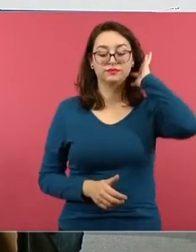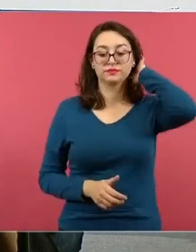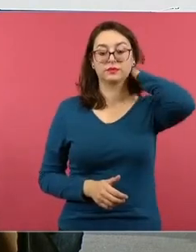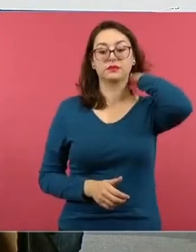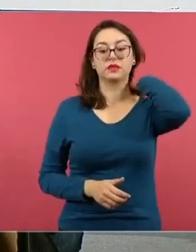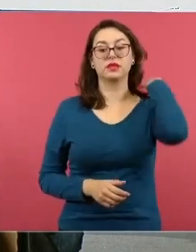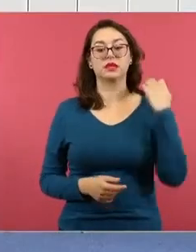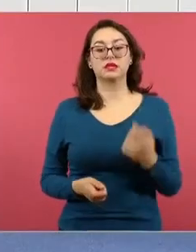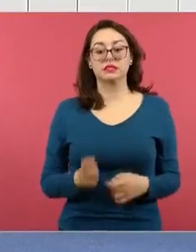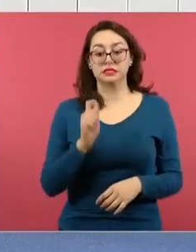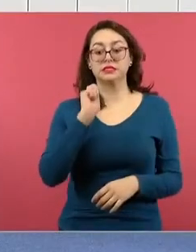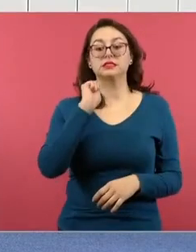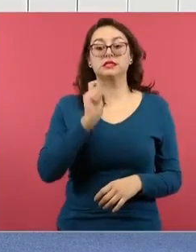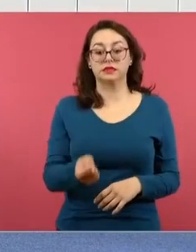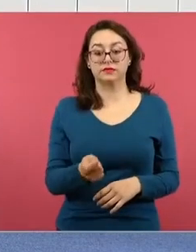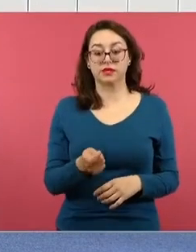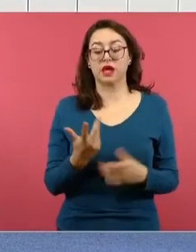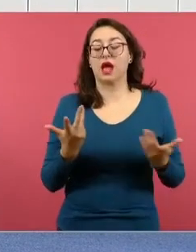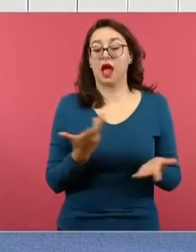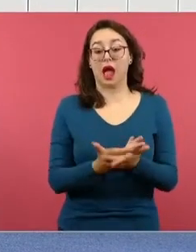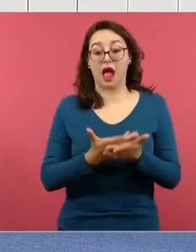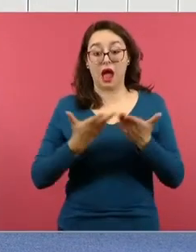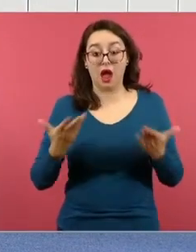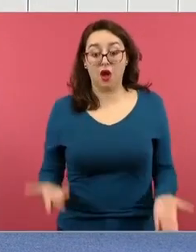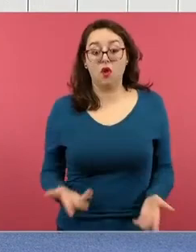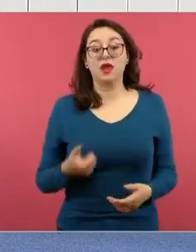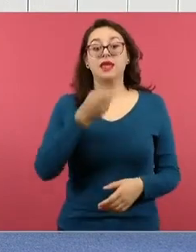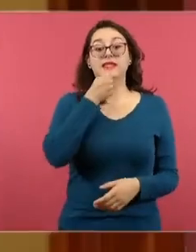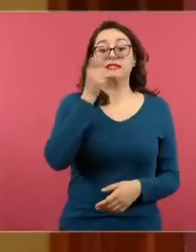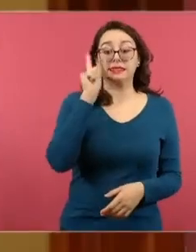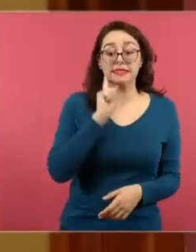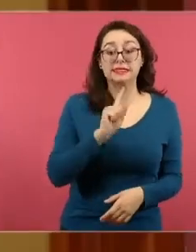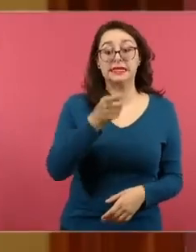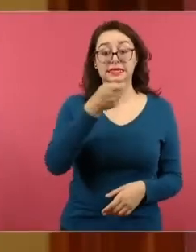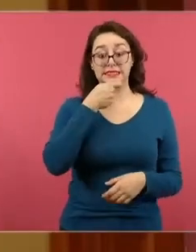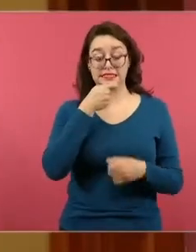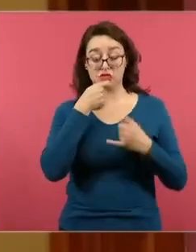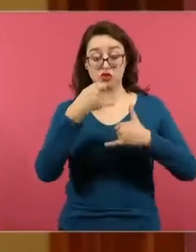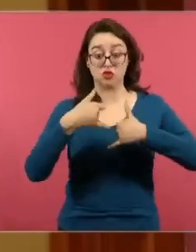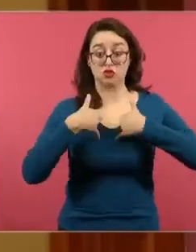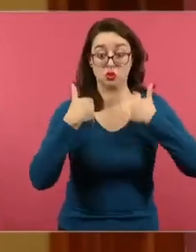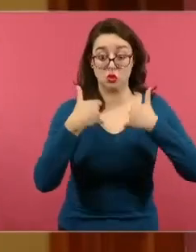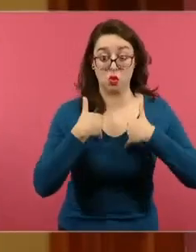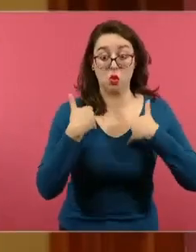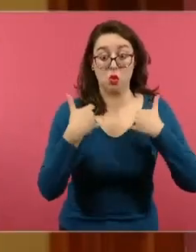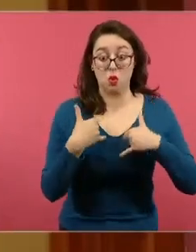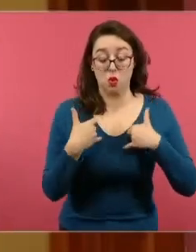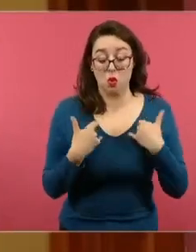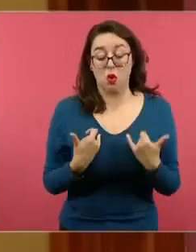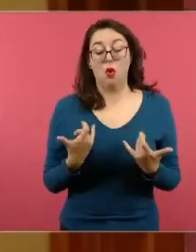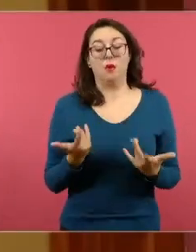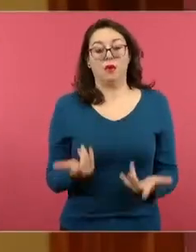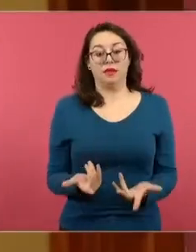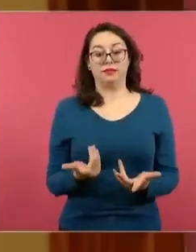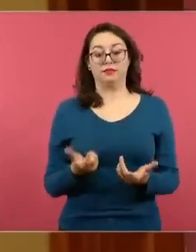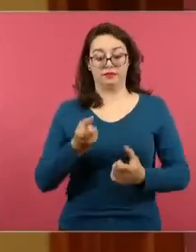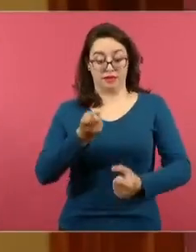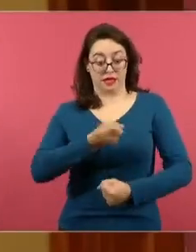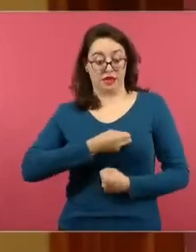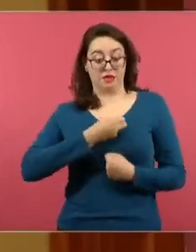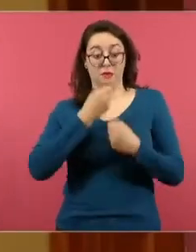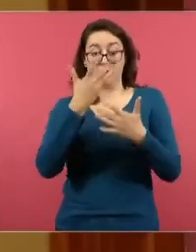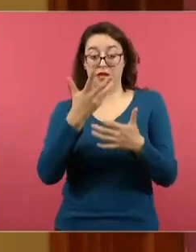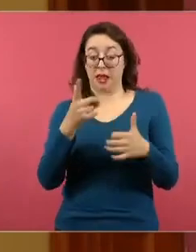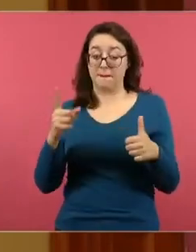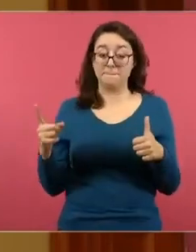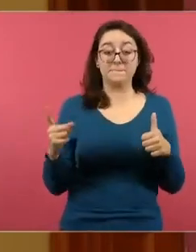escuela mexicana son los niños, las niñas y los adolescentes y en el aula se le da voz de cómo es que